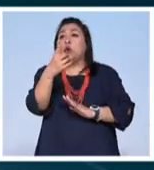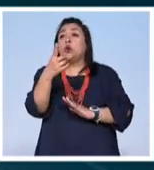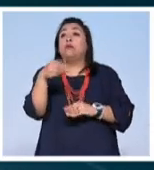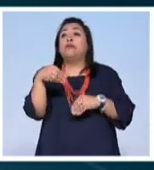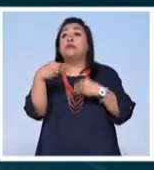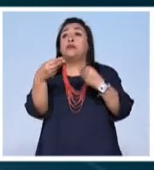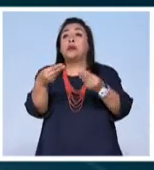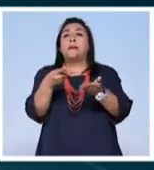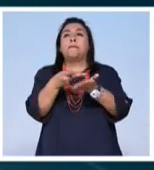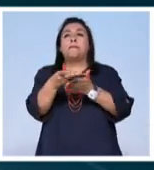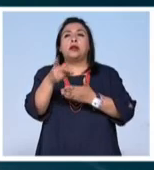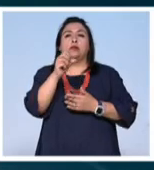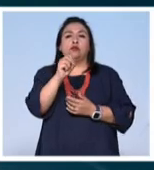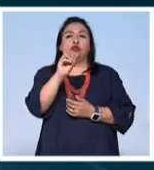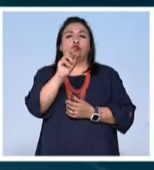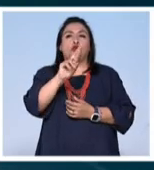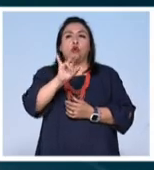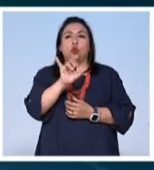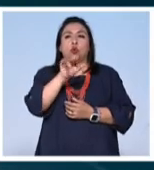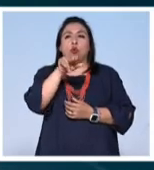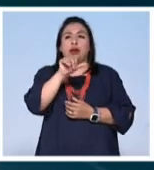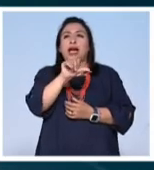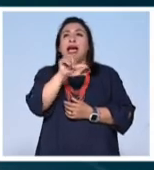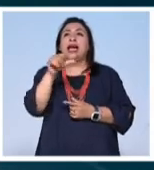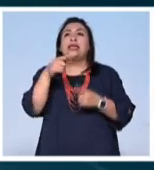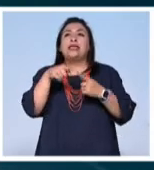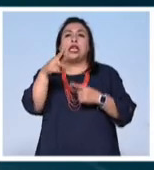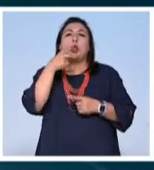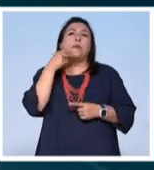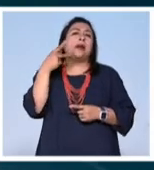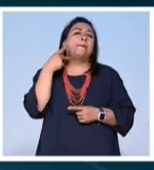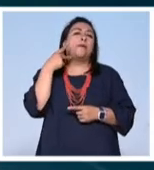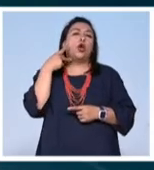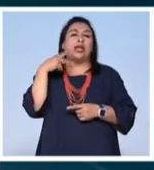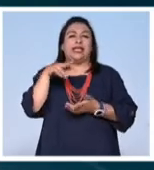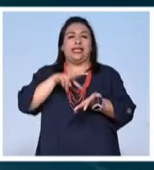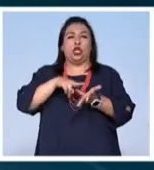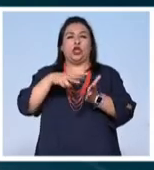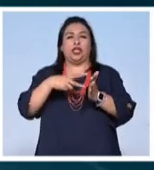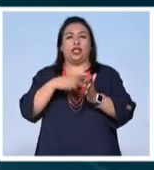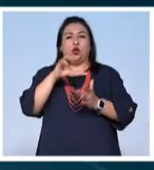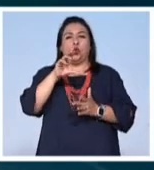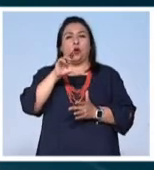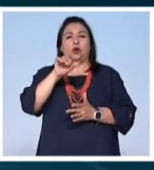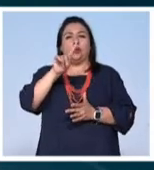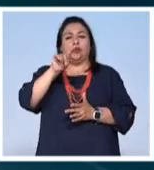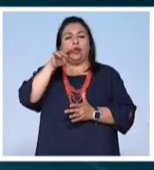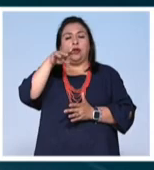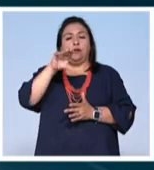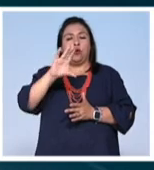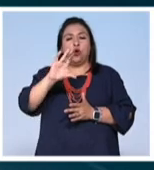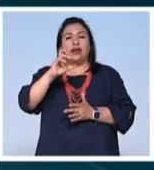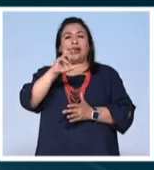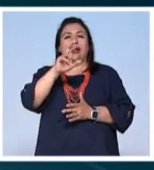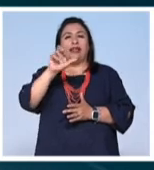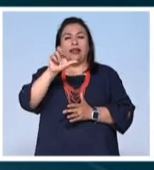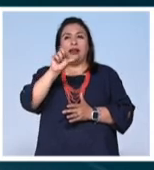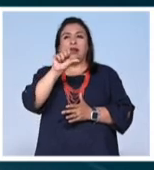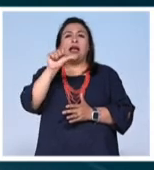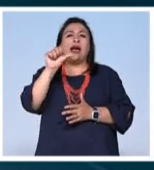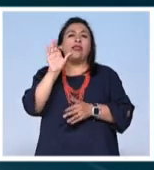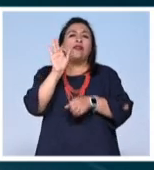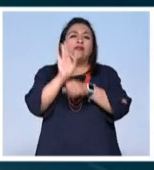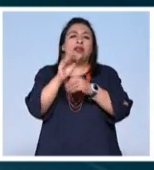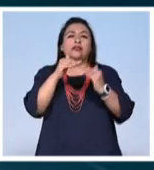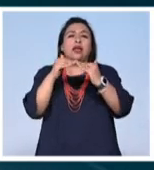la entrega de la presea Sor Juana, que este año será para el político e ingeniero Cuauhtémoc Cárdenas Solórzano por su defensa en la